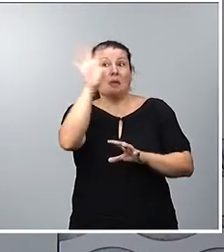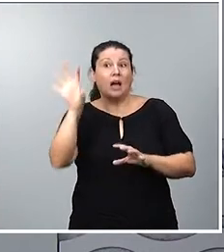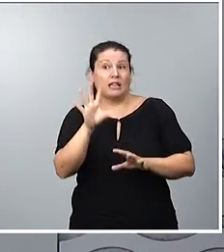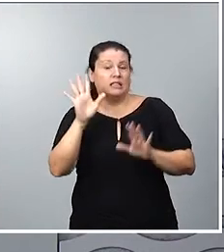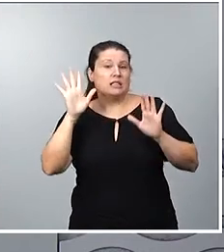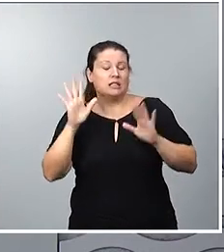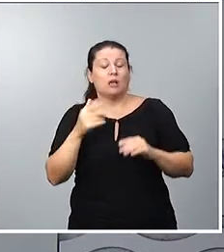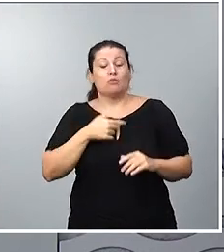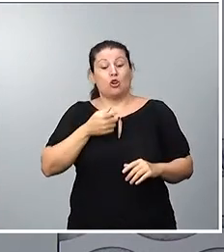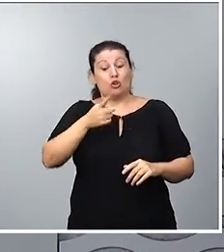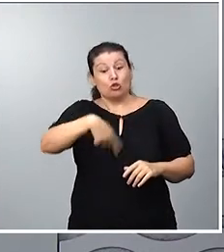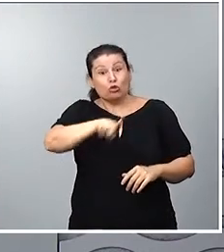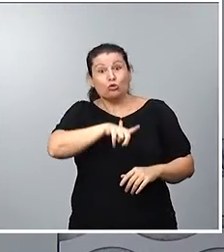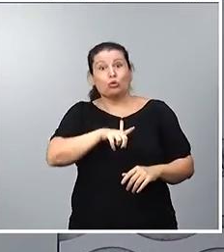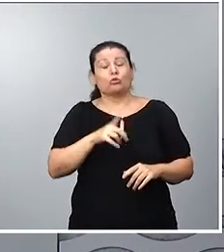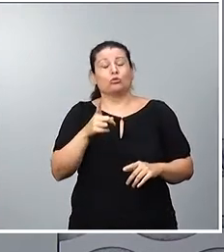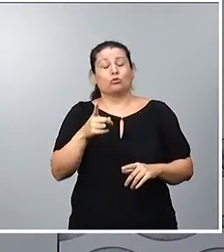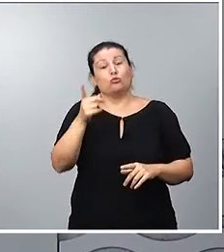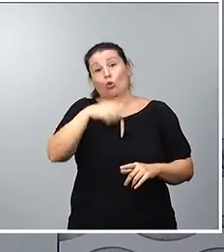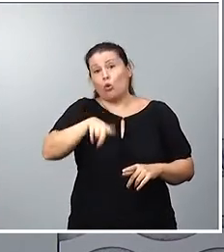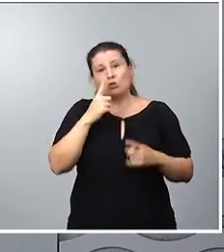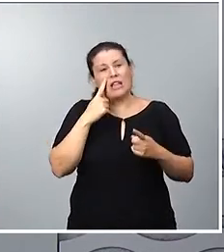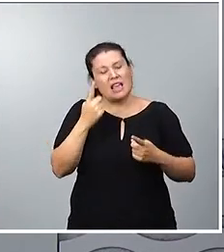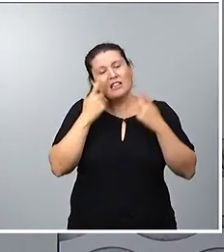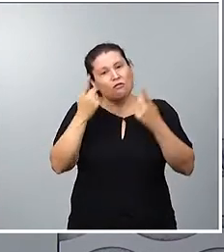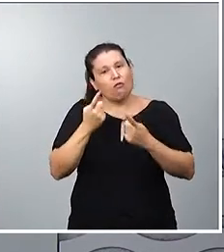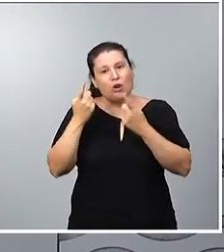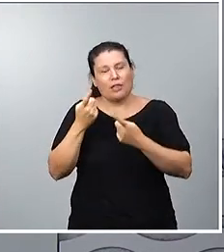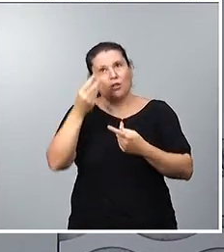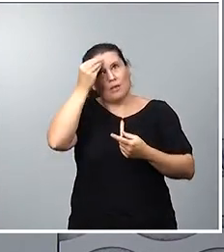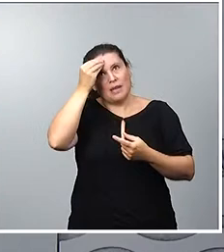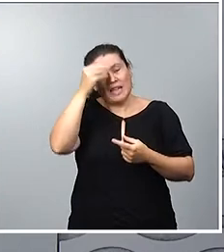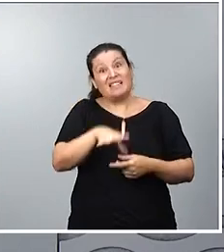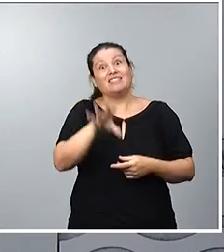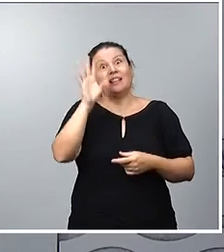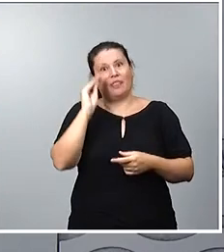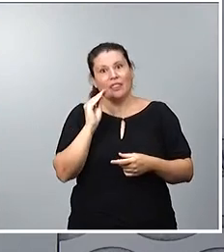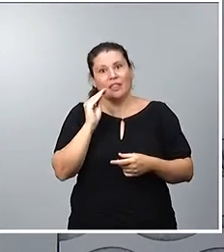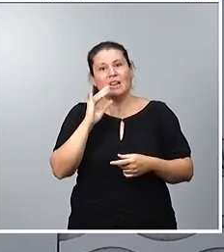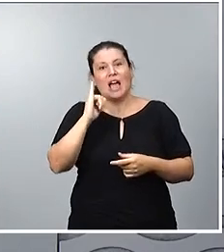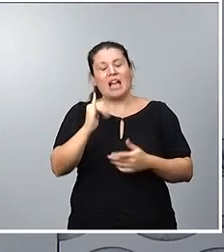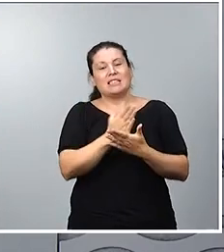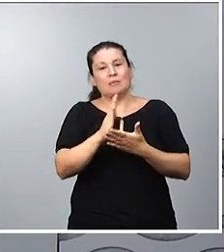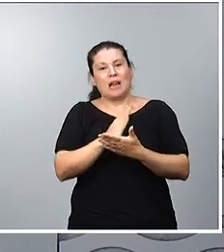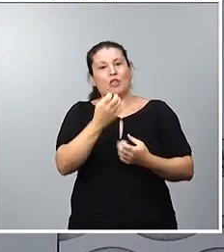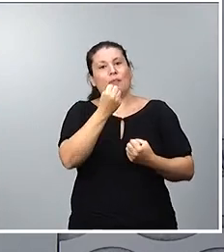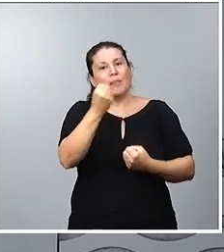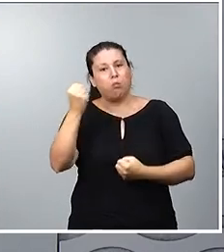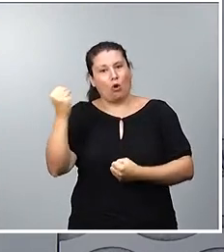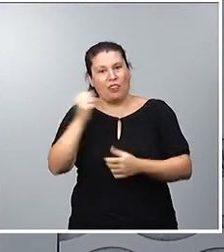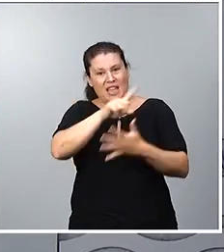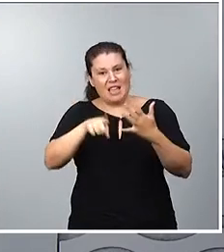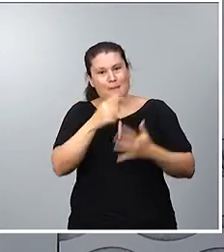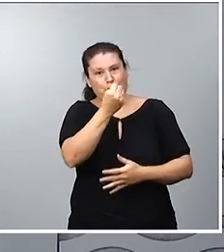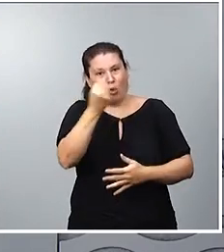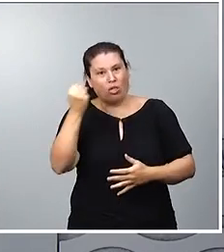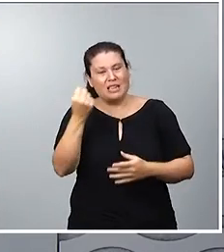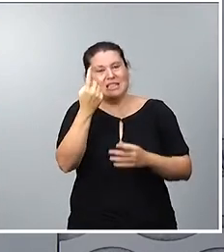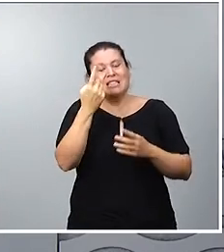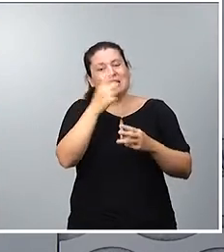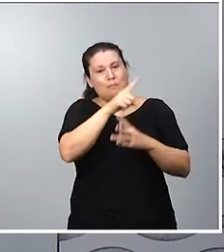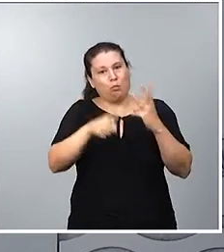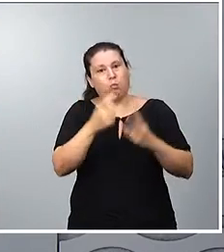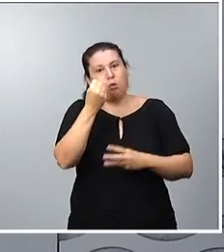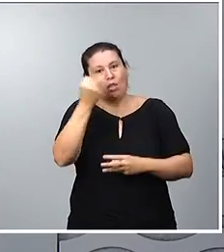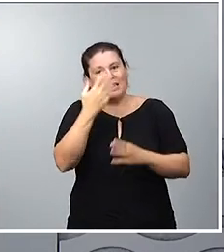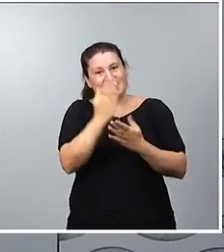todos un esfuerzo de explicar que vivimos en un Estado de derecho con separación de poderes y con plenas garantías para todo el